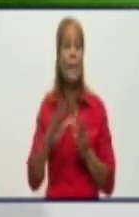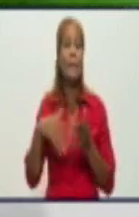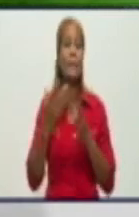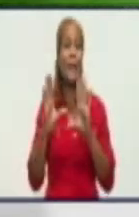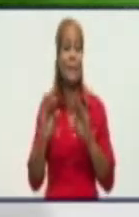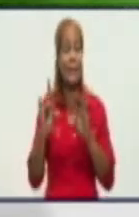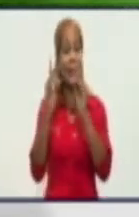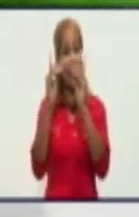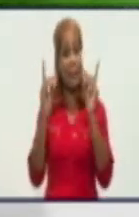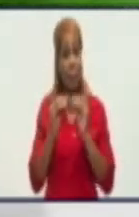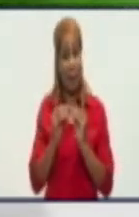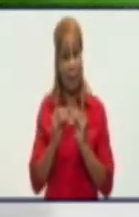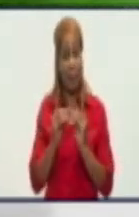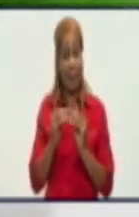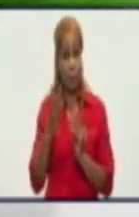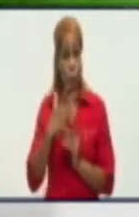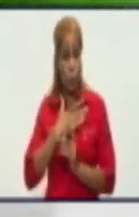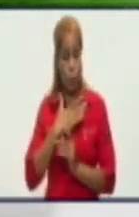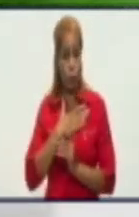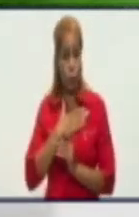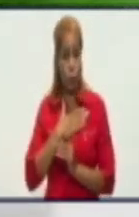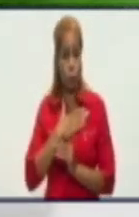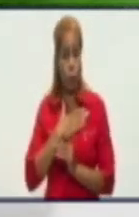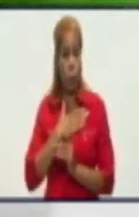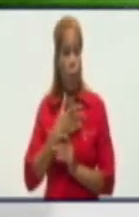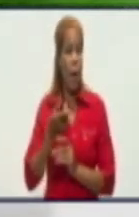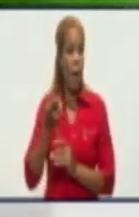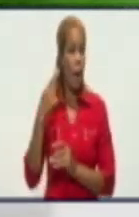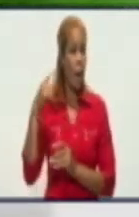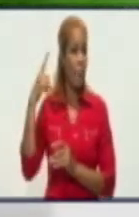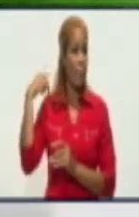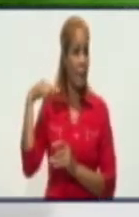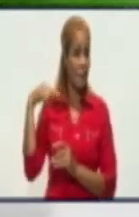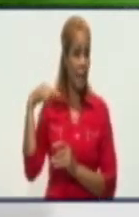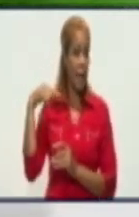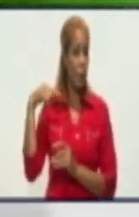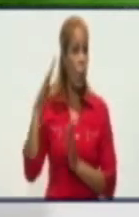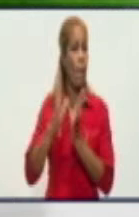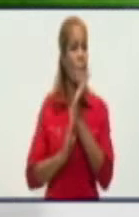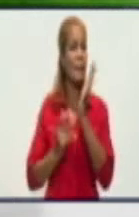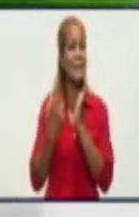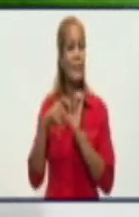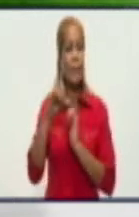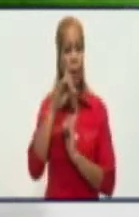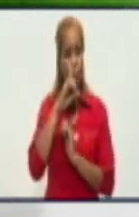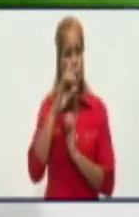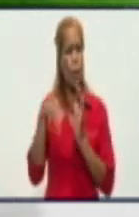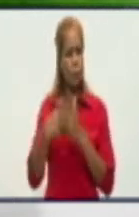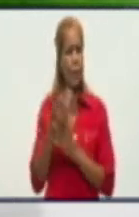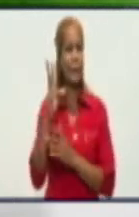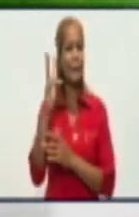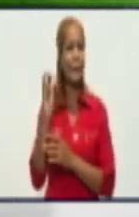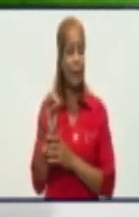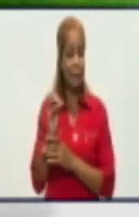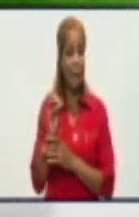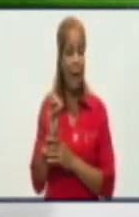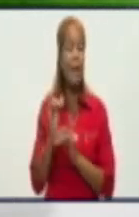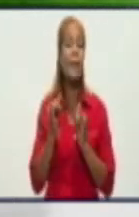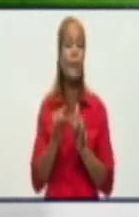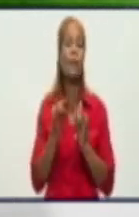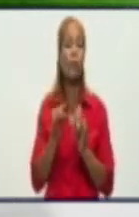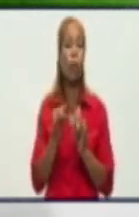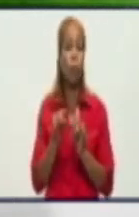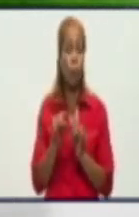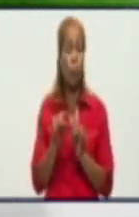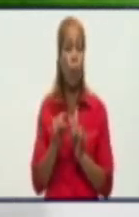nacional de administración tributaria en este momento, el pasado mes de junio, el día 30 de junio, emitió una gaceta,